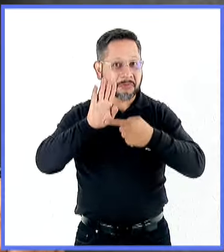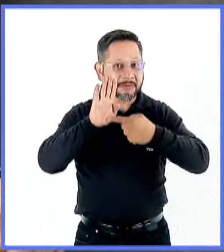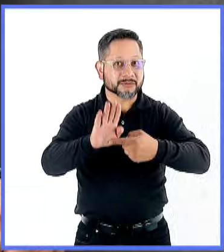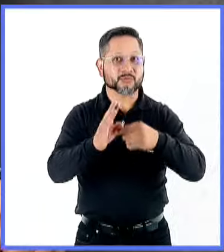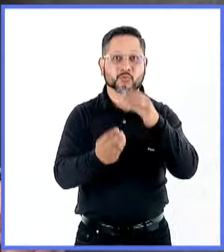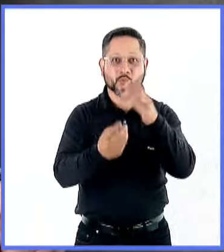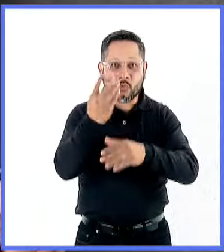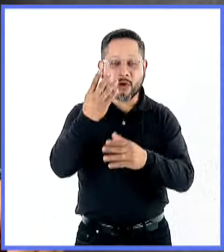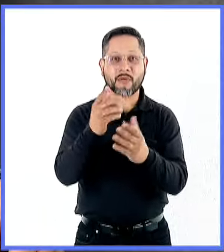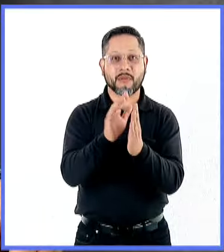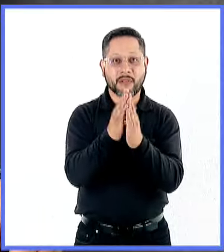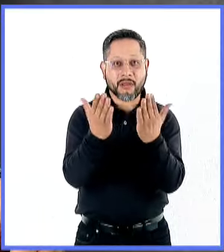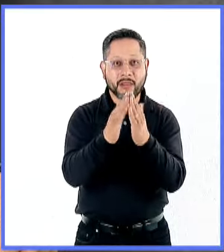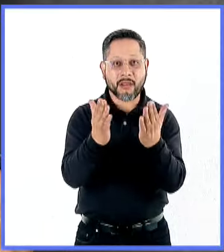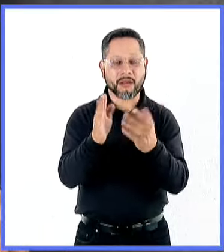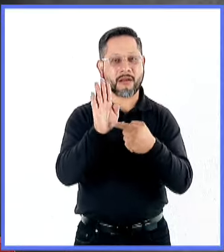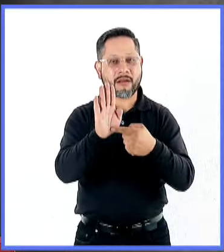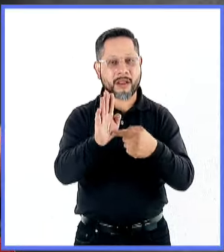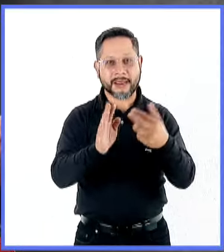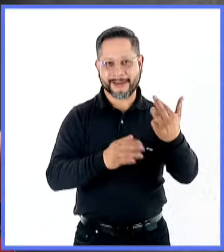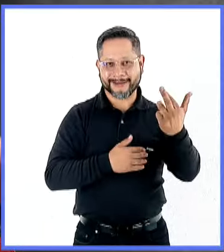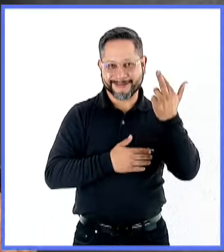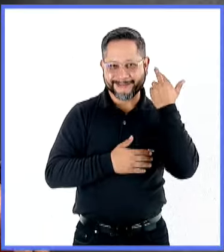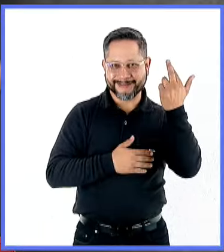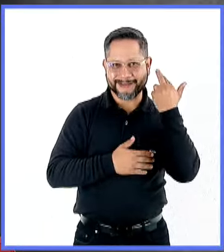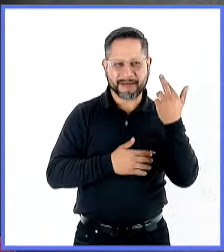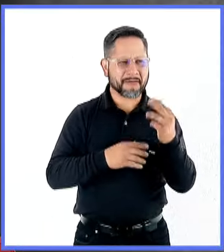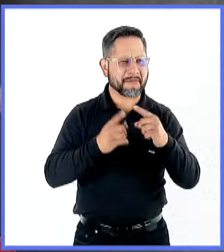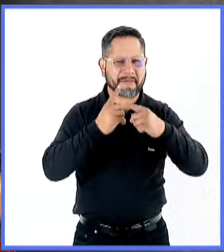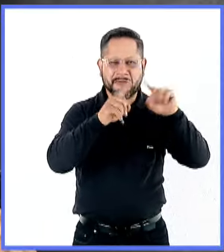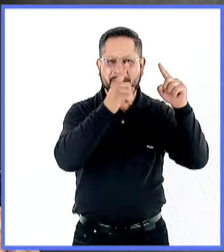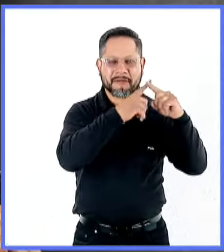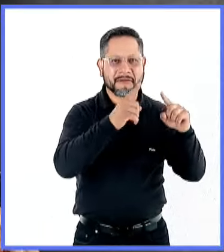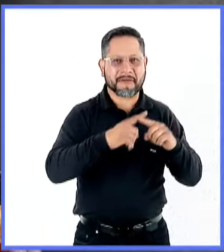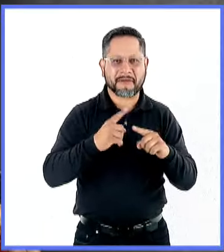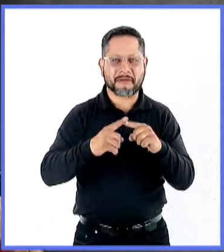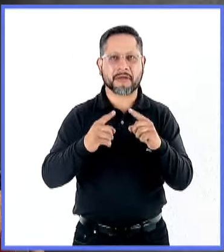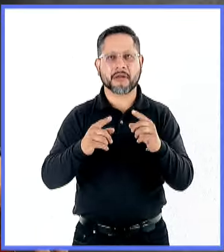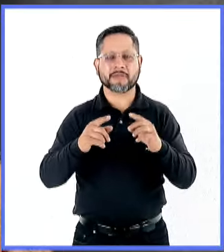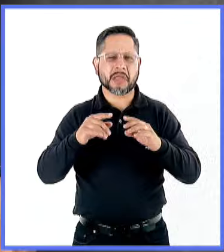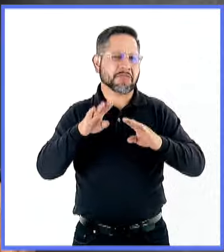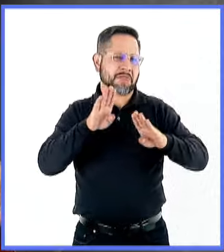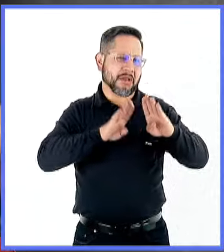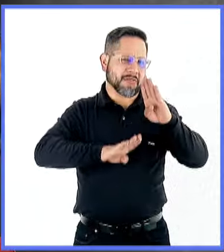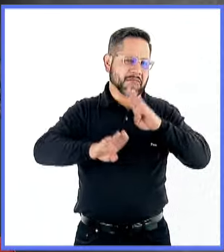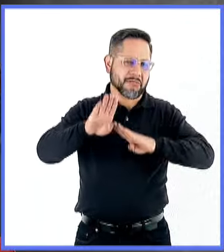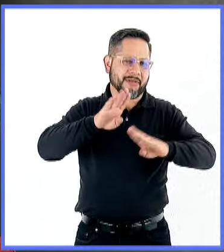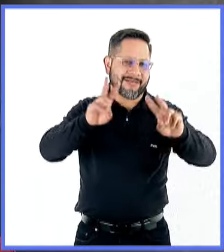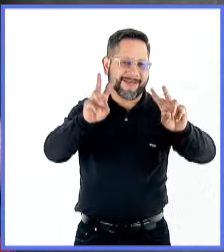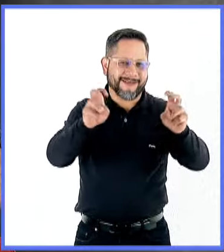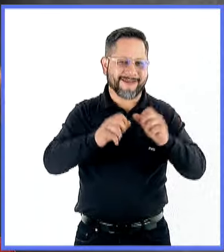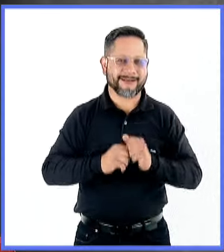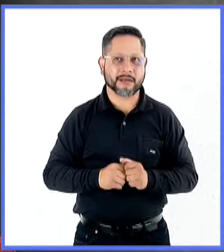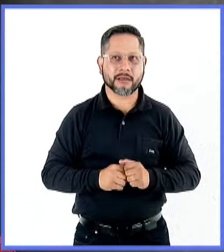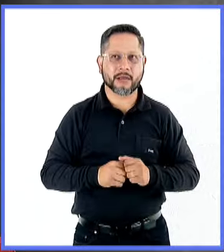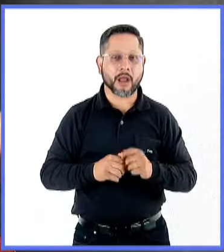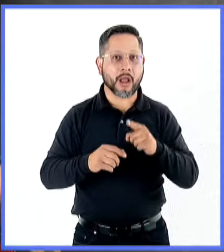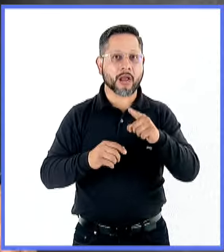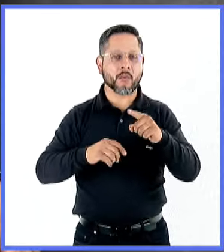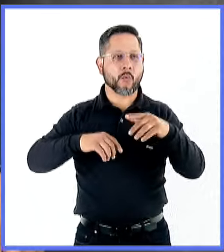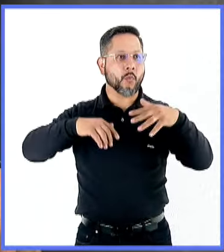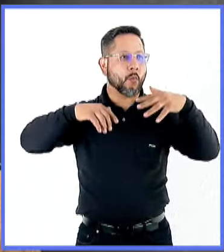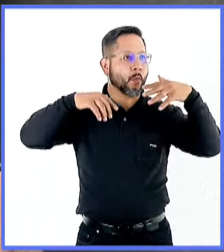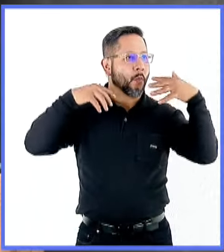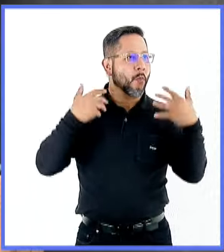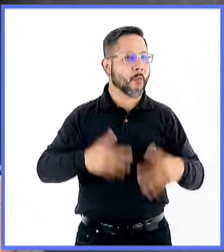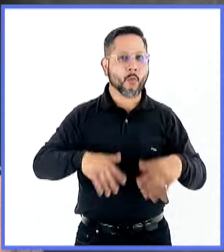de libros y en el programa de radio ve todo tipo de libros. Empezamos con cuestiones de biología con un enorme éxito que yo